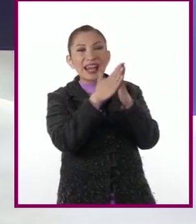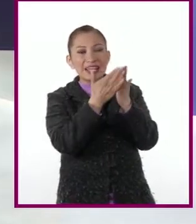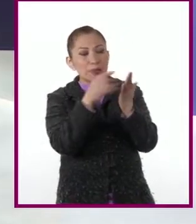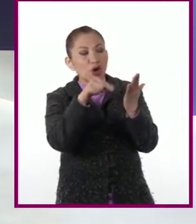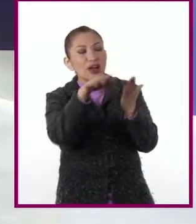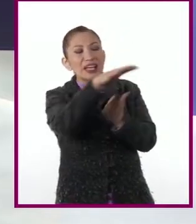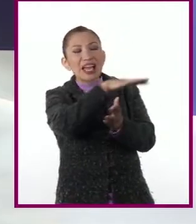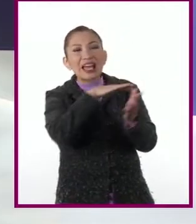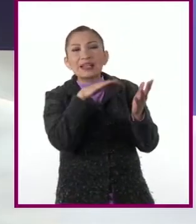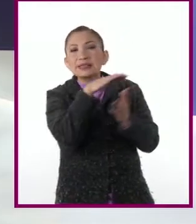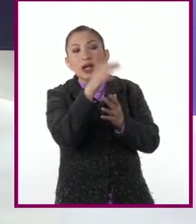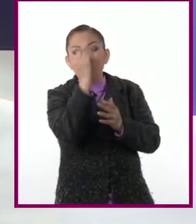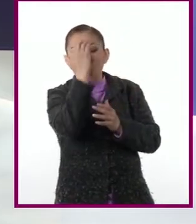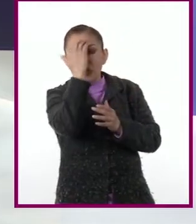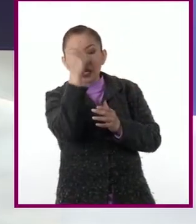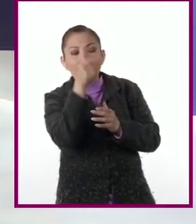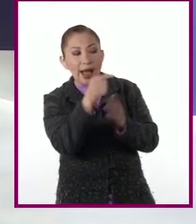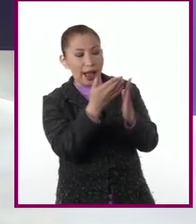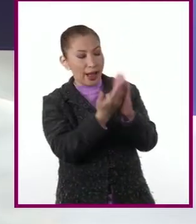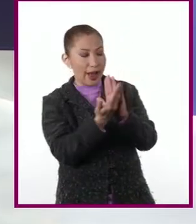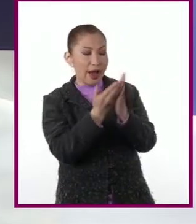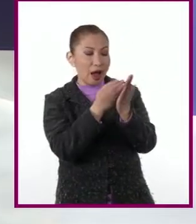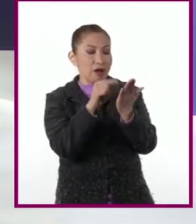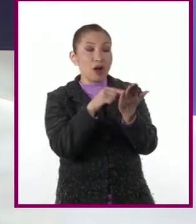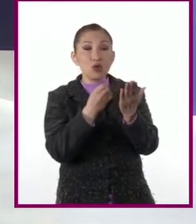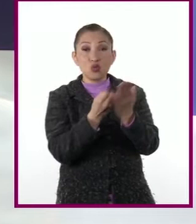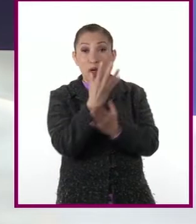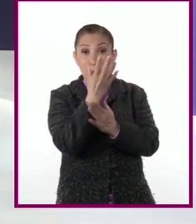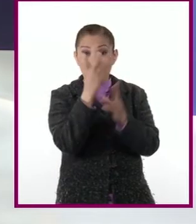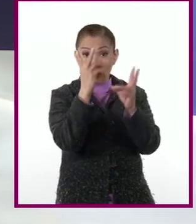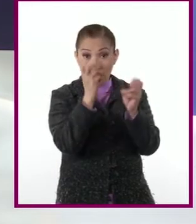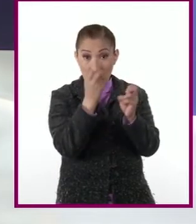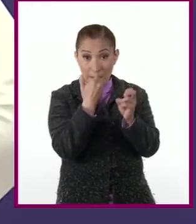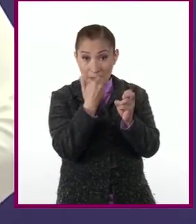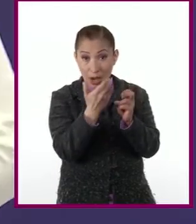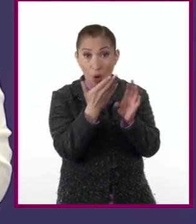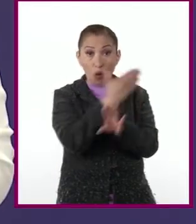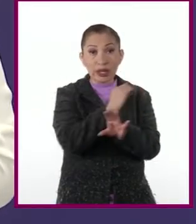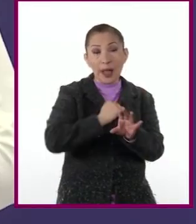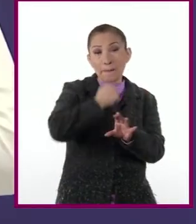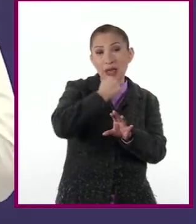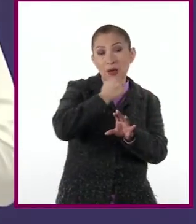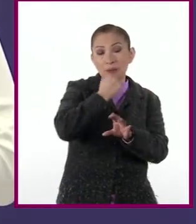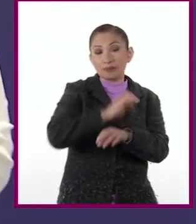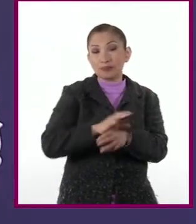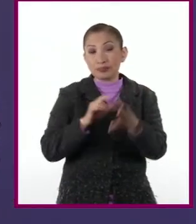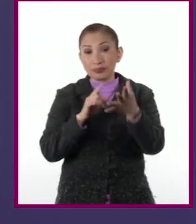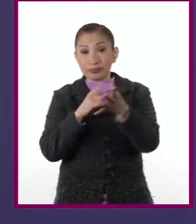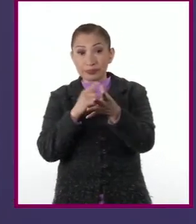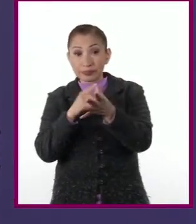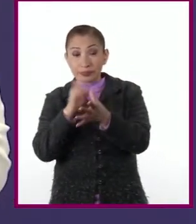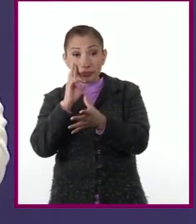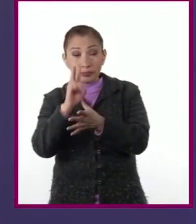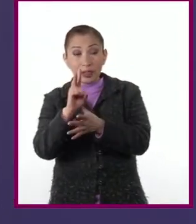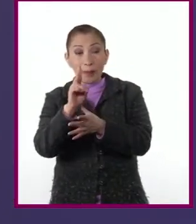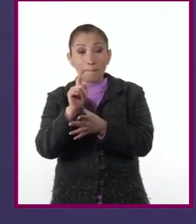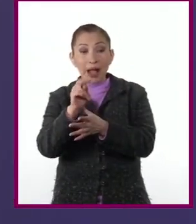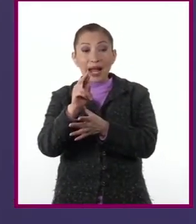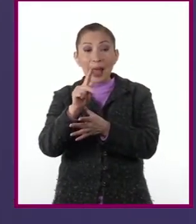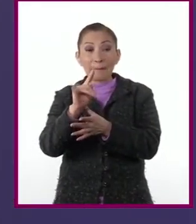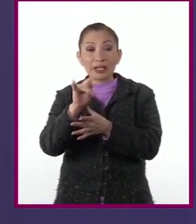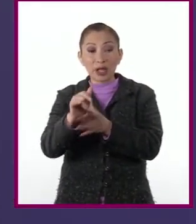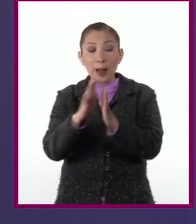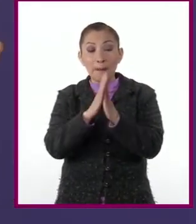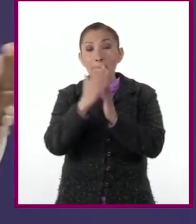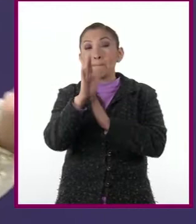Esto les ayudará a conocer sobre la actualidad del contenido. Quinto, revisen los paratextos, como la